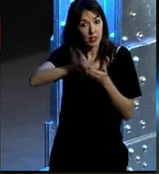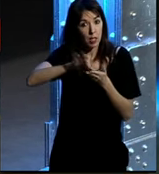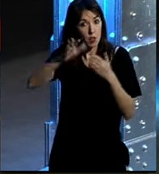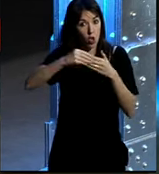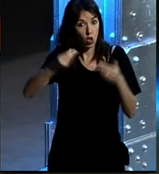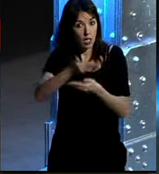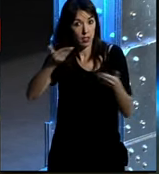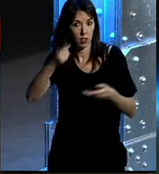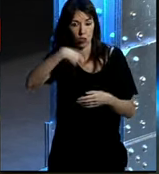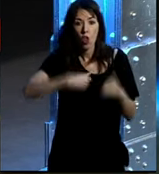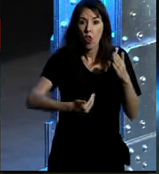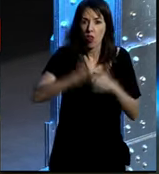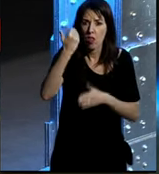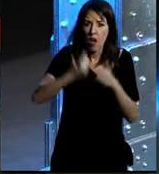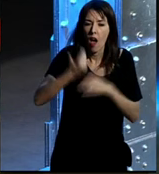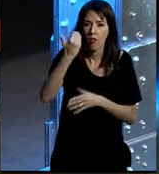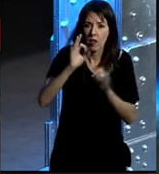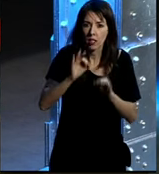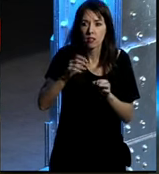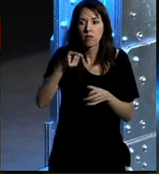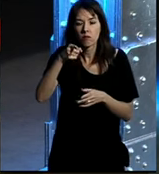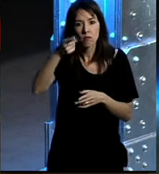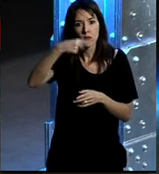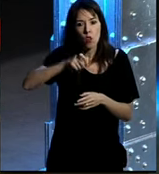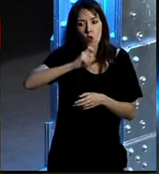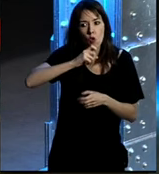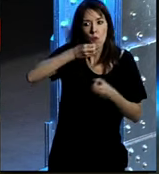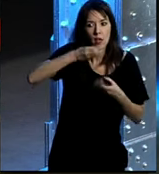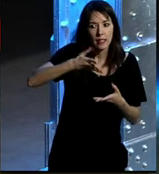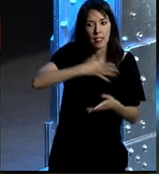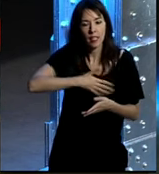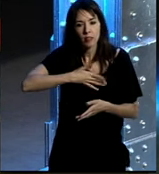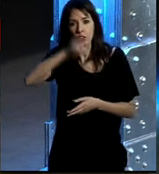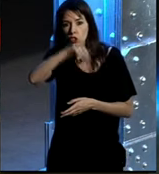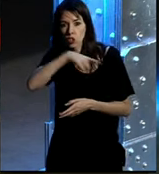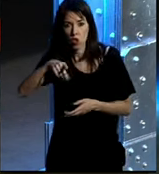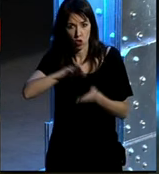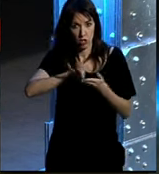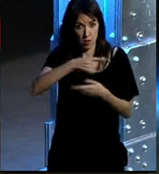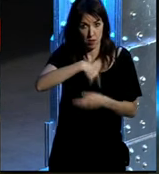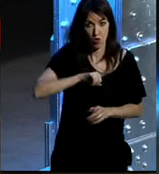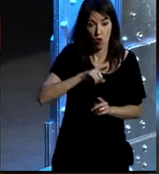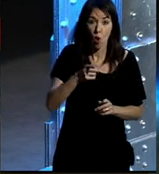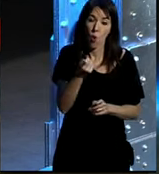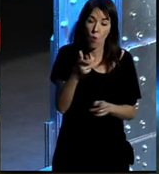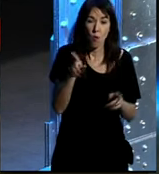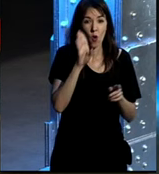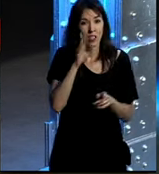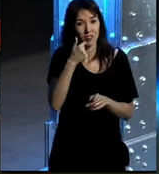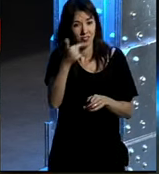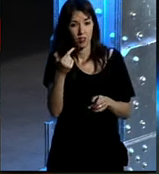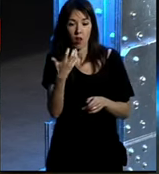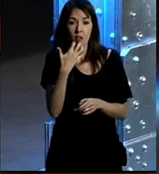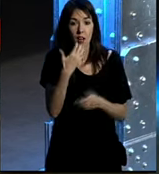nosotros el día a día el maná del día a día es cómo están o no los clientes desatisfechos con el servicio que prestamos y esto es un poco como os decía un